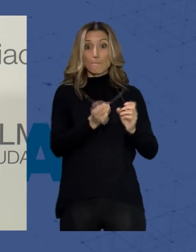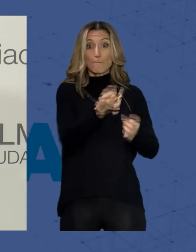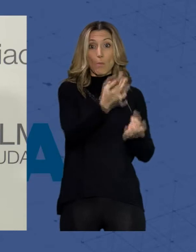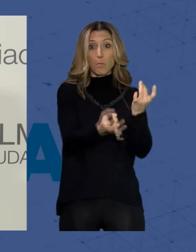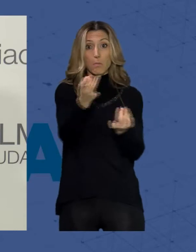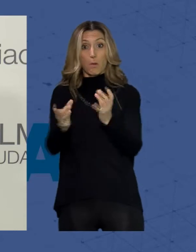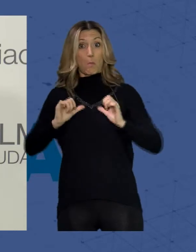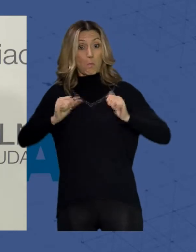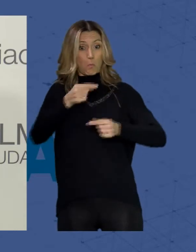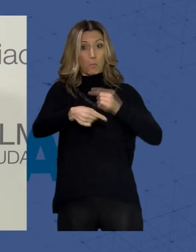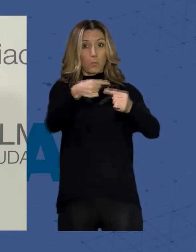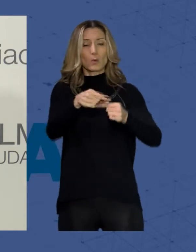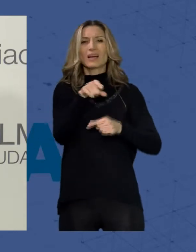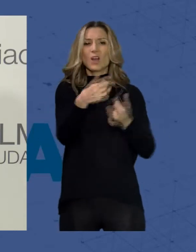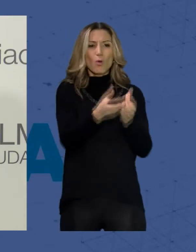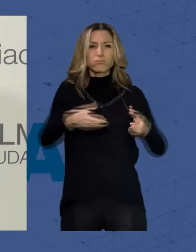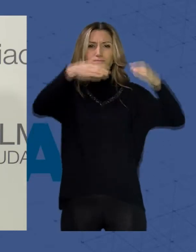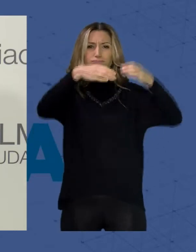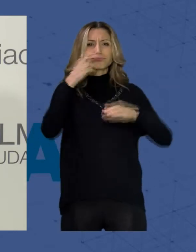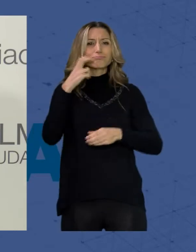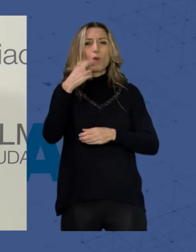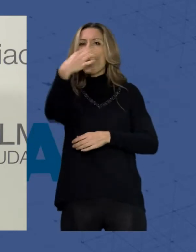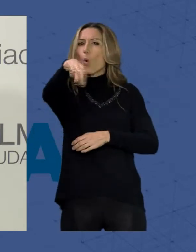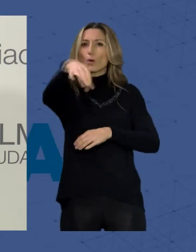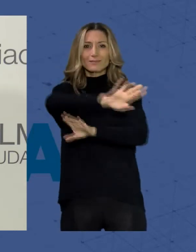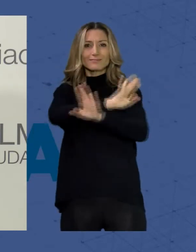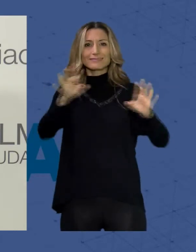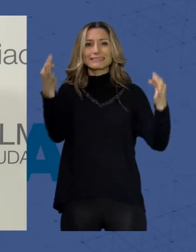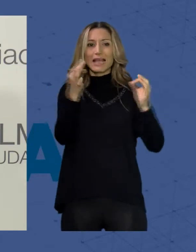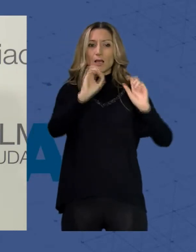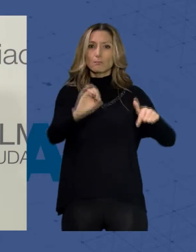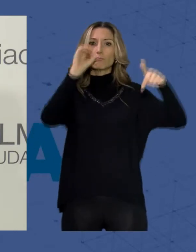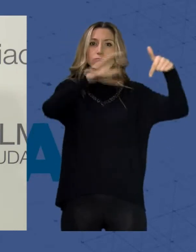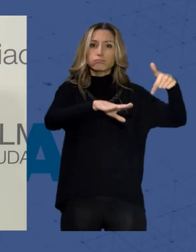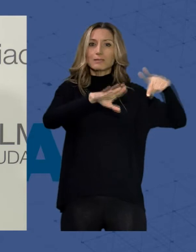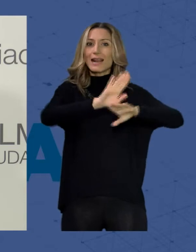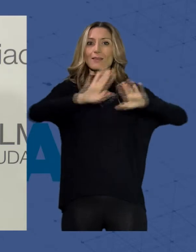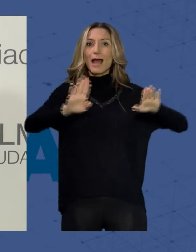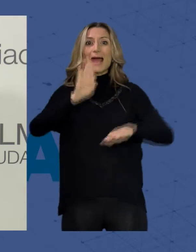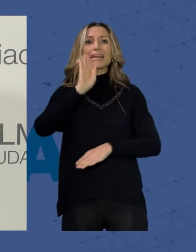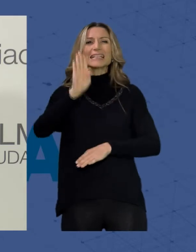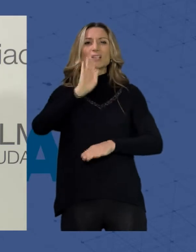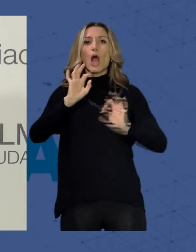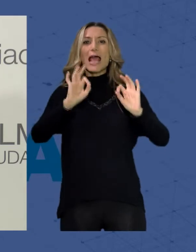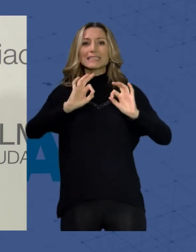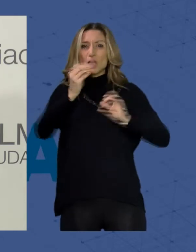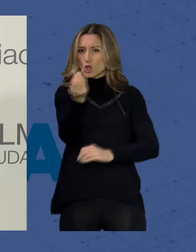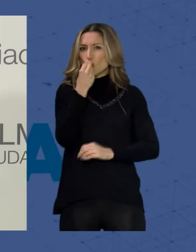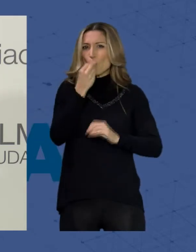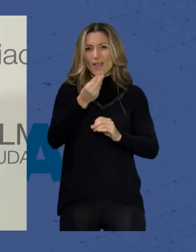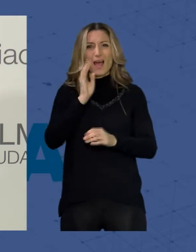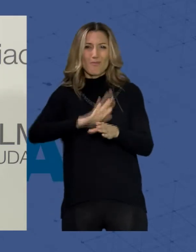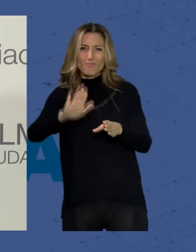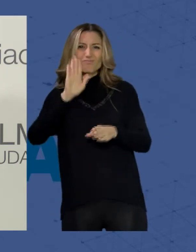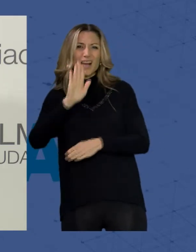contenedor donde únicamente, únicamente depositamos los residuos orgánicos de verdad. Es decir, comida,